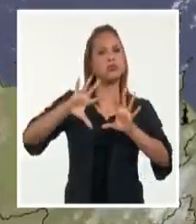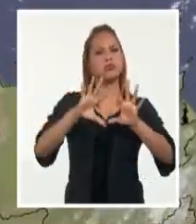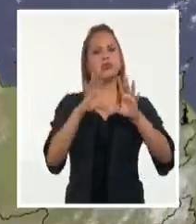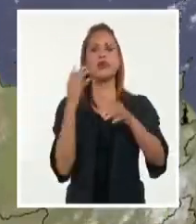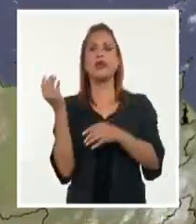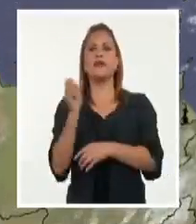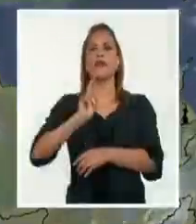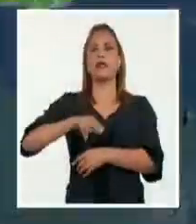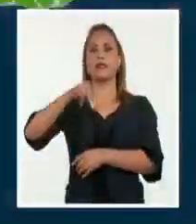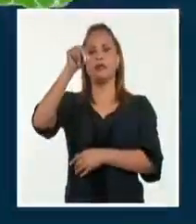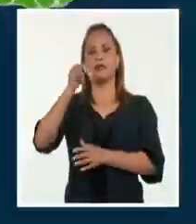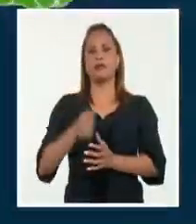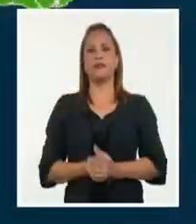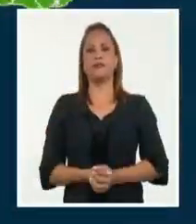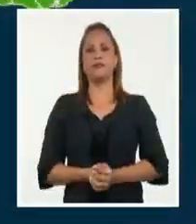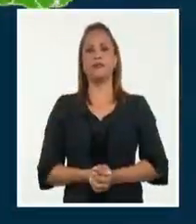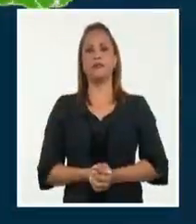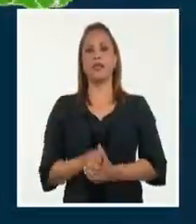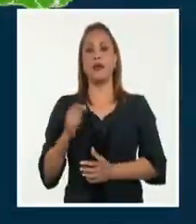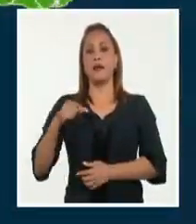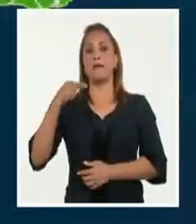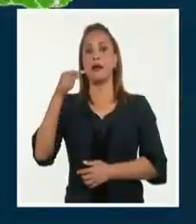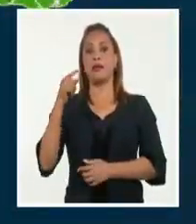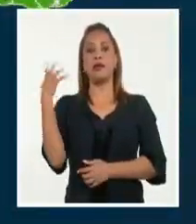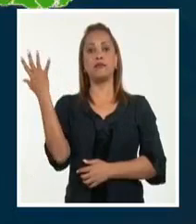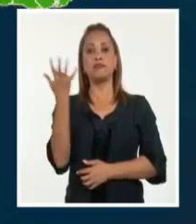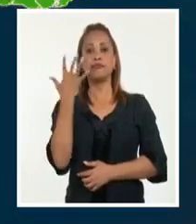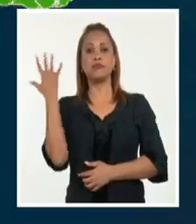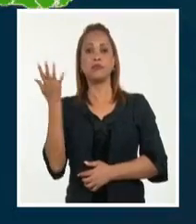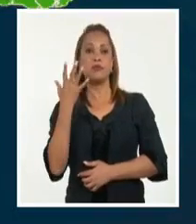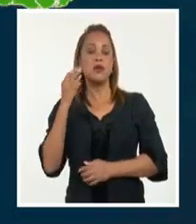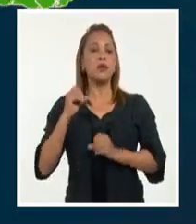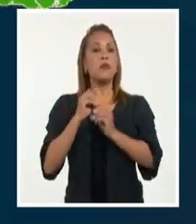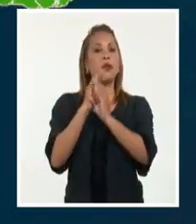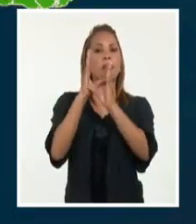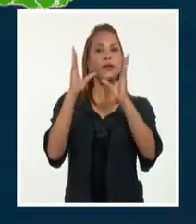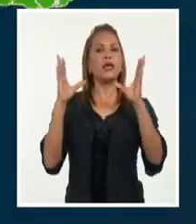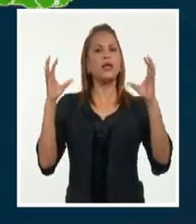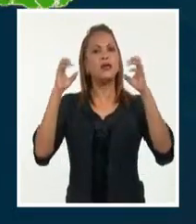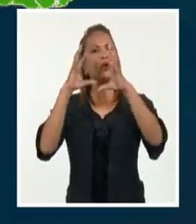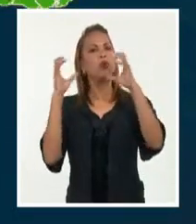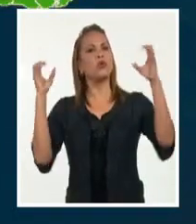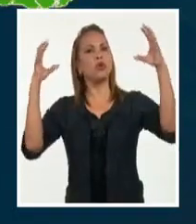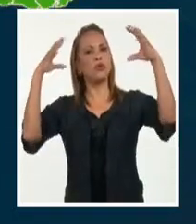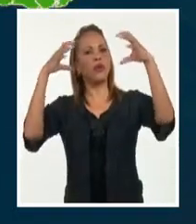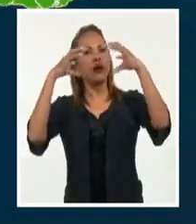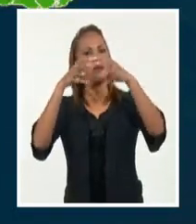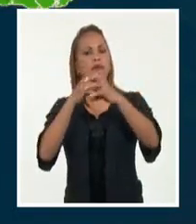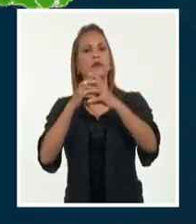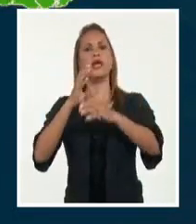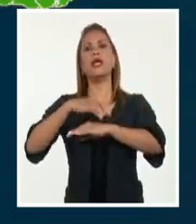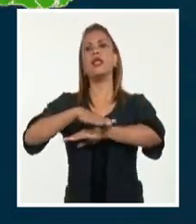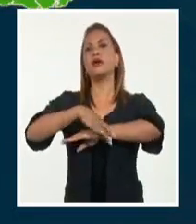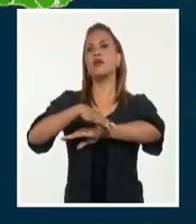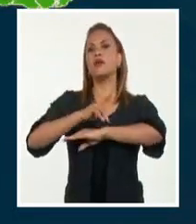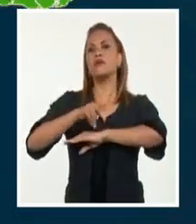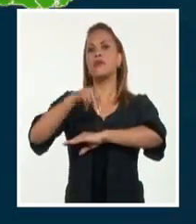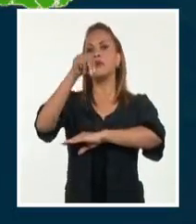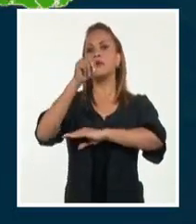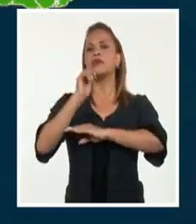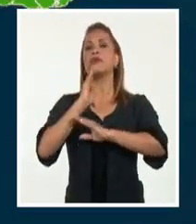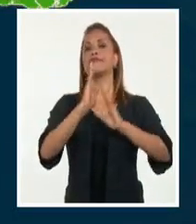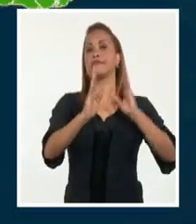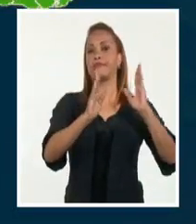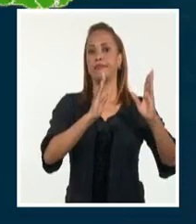del nordeste. El pronóstico del tiempo para mañana será de un amanecer parcialmente nublado en zonas de la costa norte del occidente y el oriente del país,